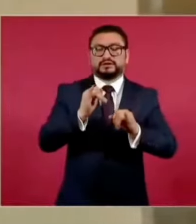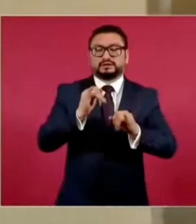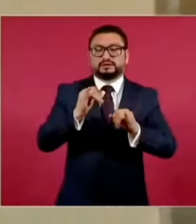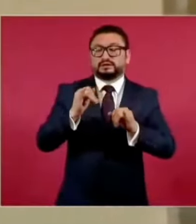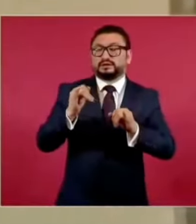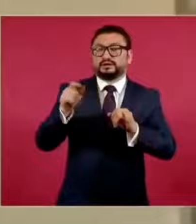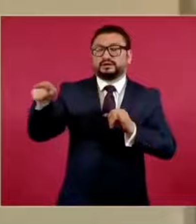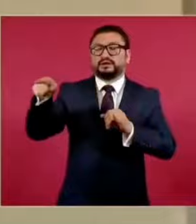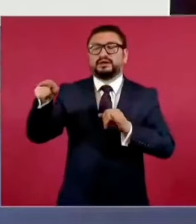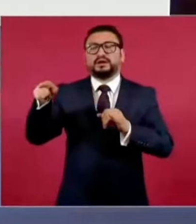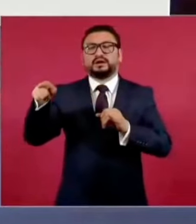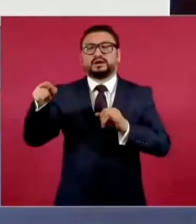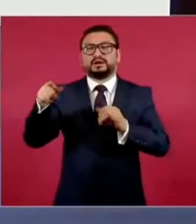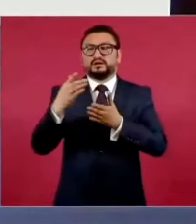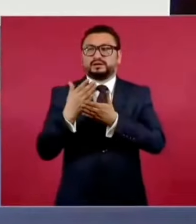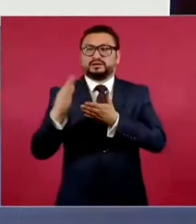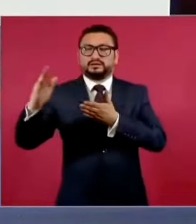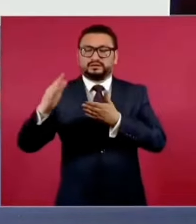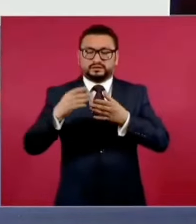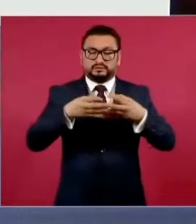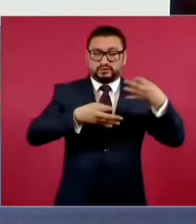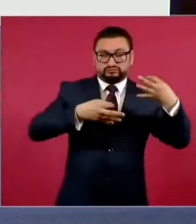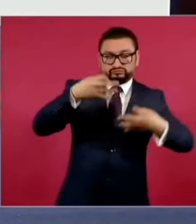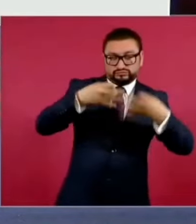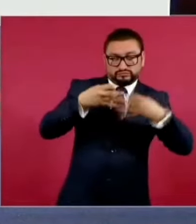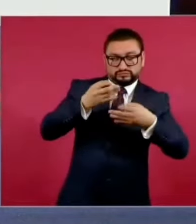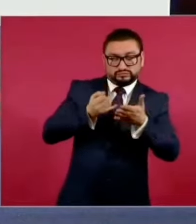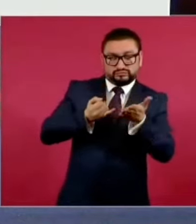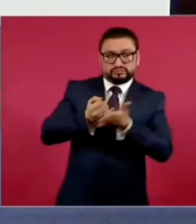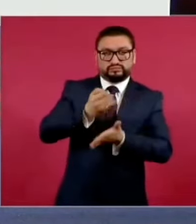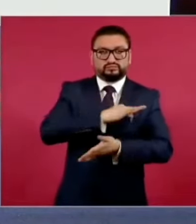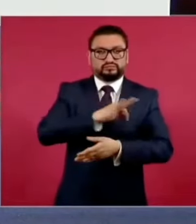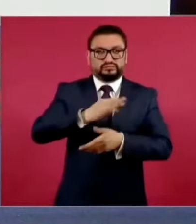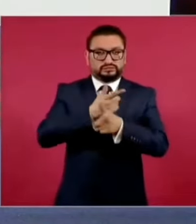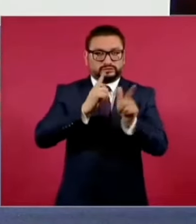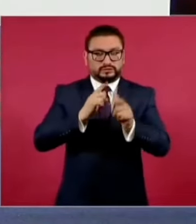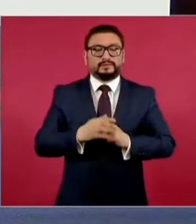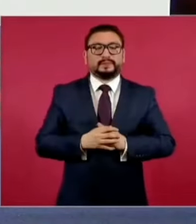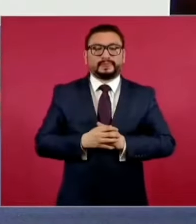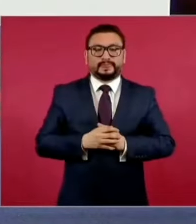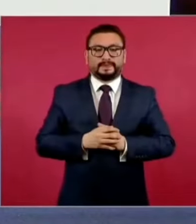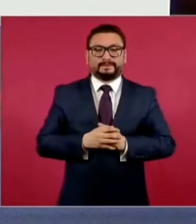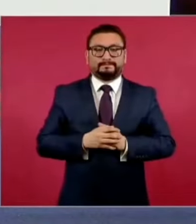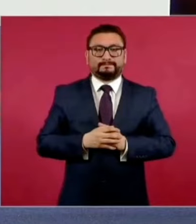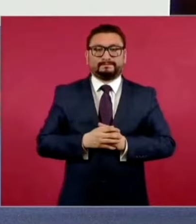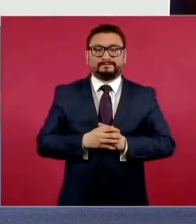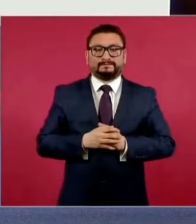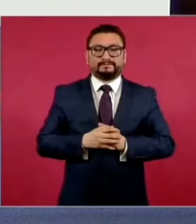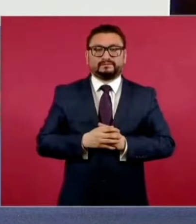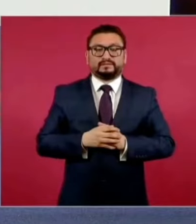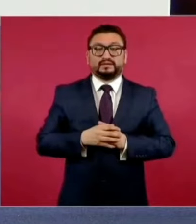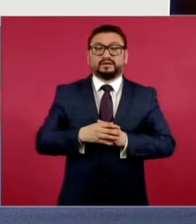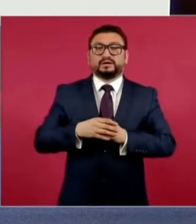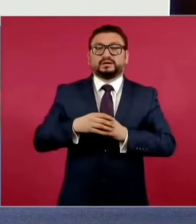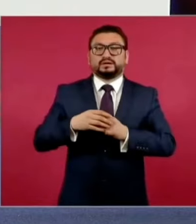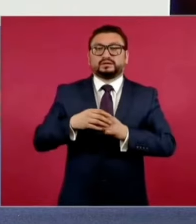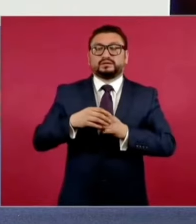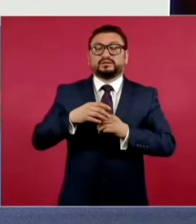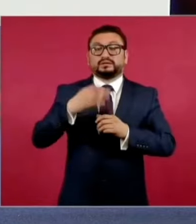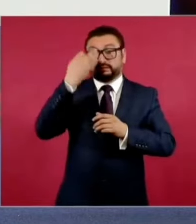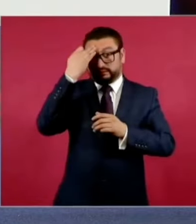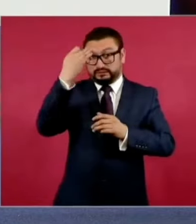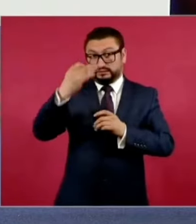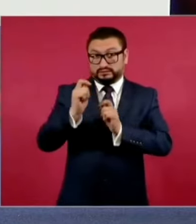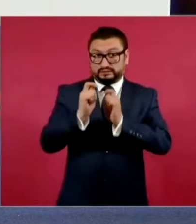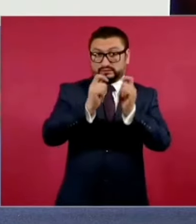ejercer sus decisiones. Es una elección por seis años